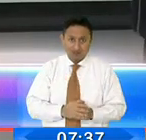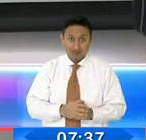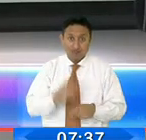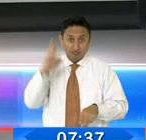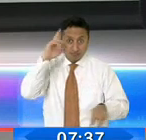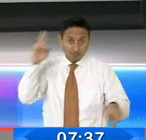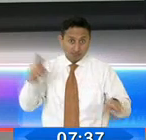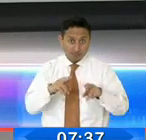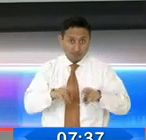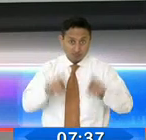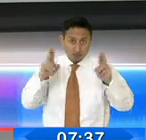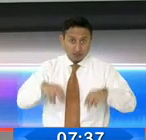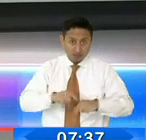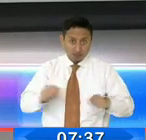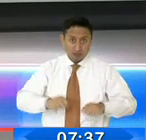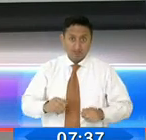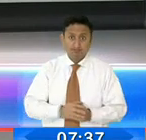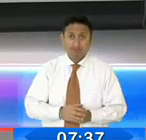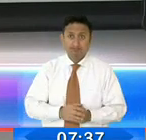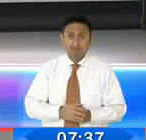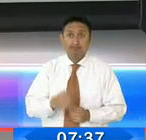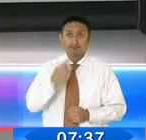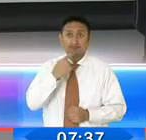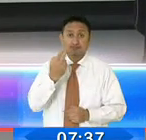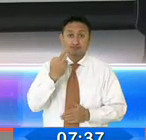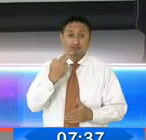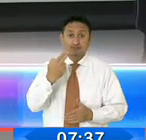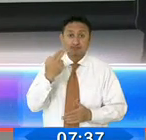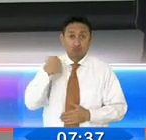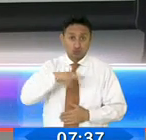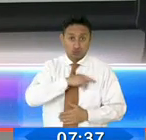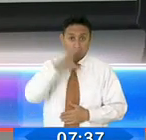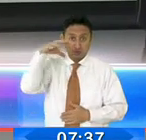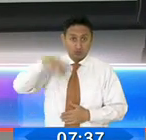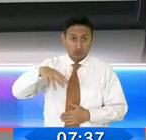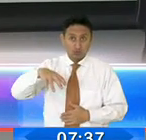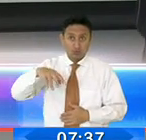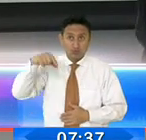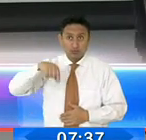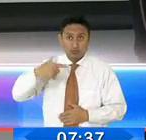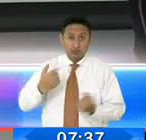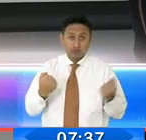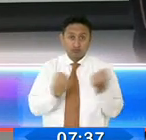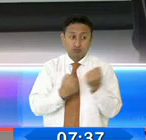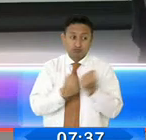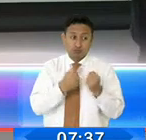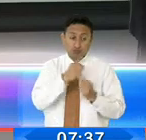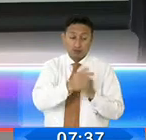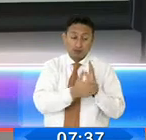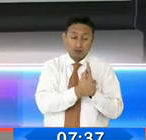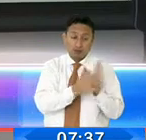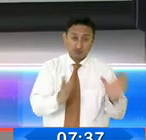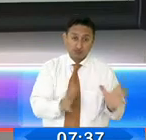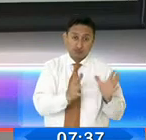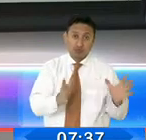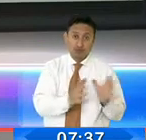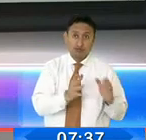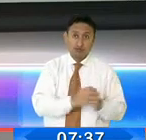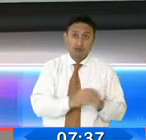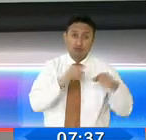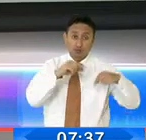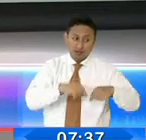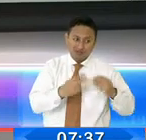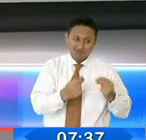lo que nos plantea es que nosotros como Estado vamos a poder fortalecer esas capacidades y poder responder